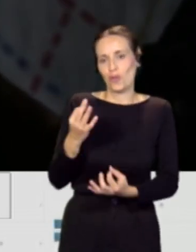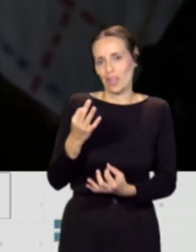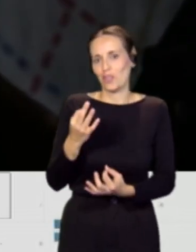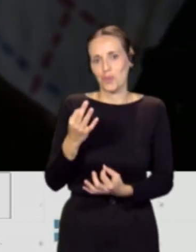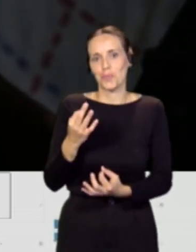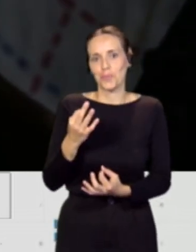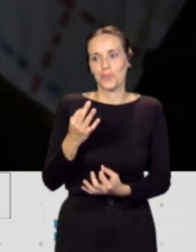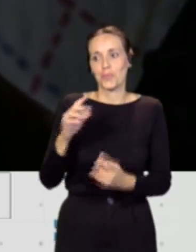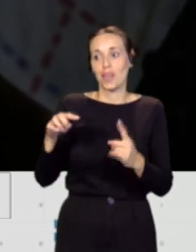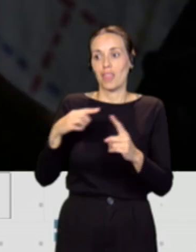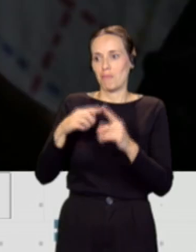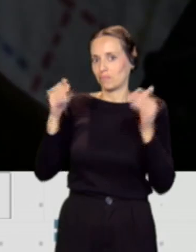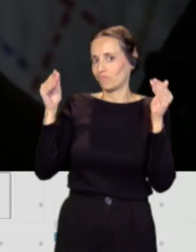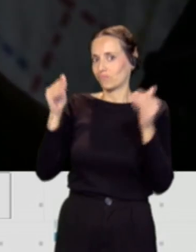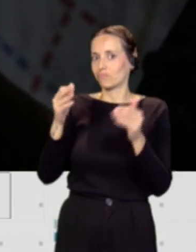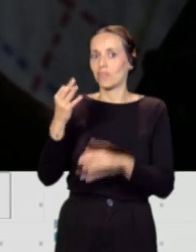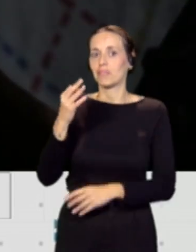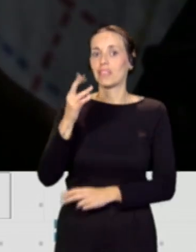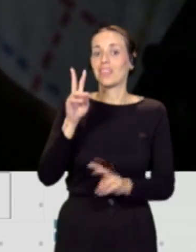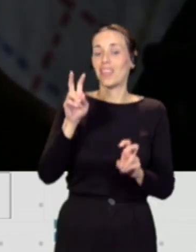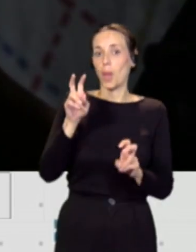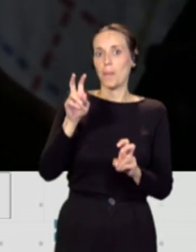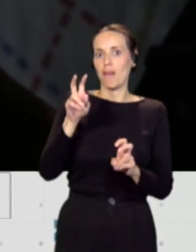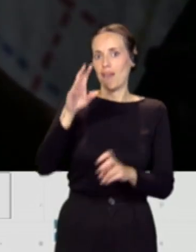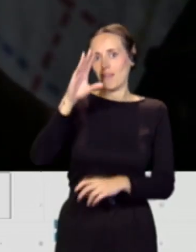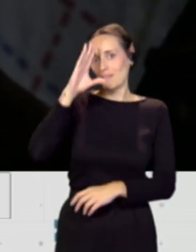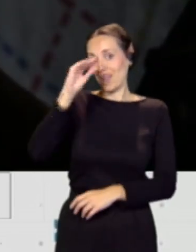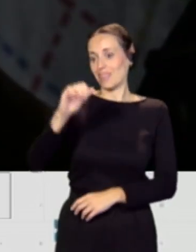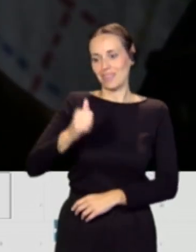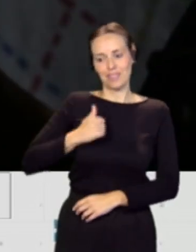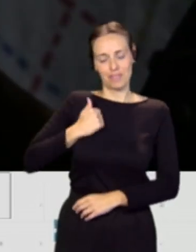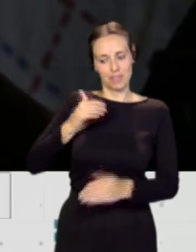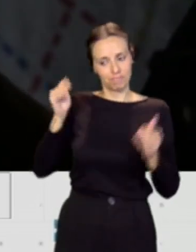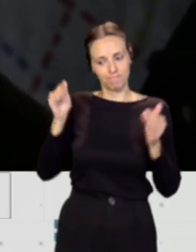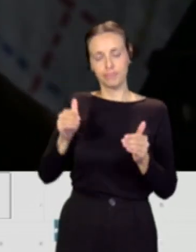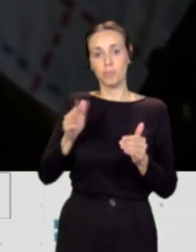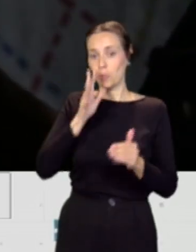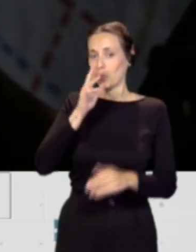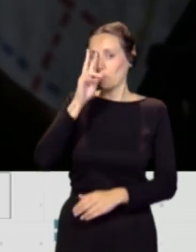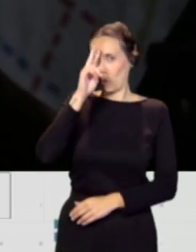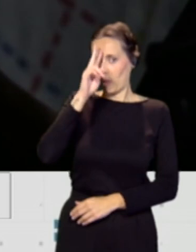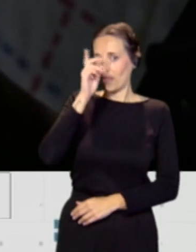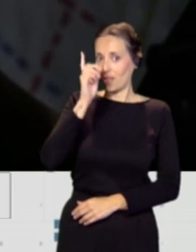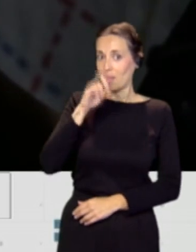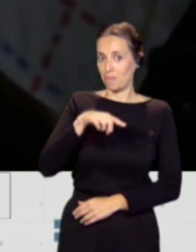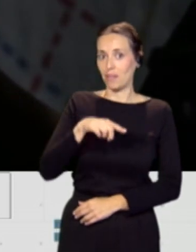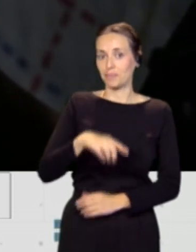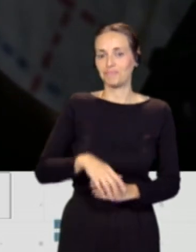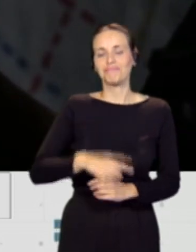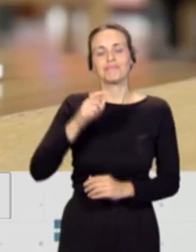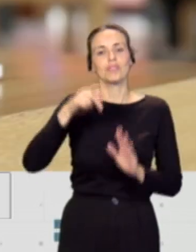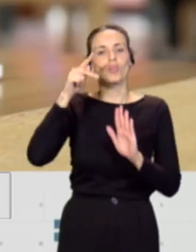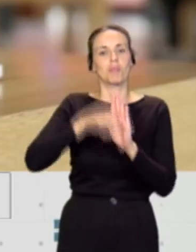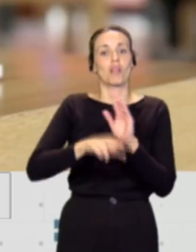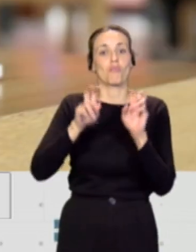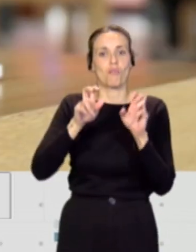hago foco en el hecho también de la inteligencia artificial. Esto es algo también preocupante y la nueva normativa también del